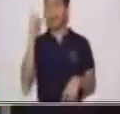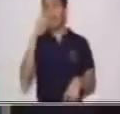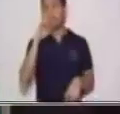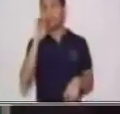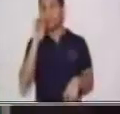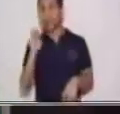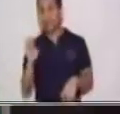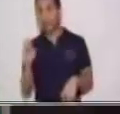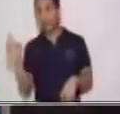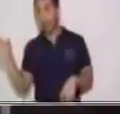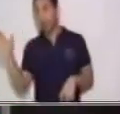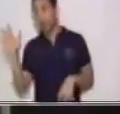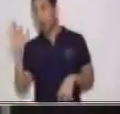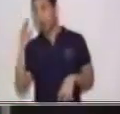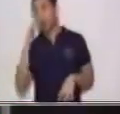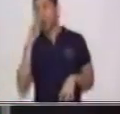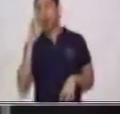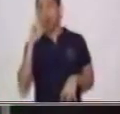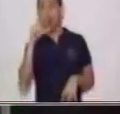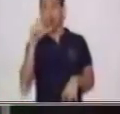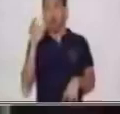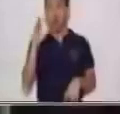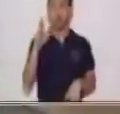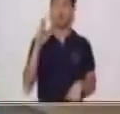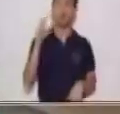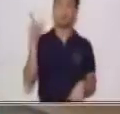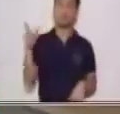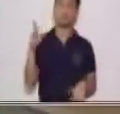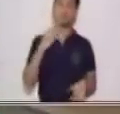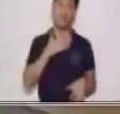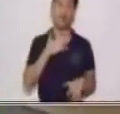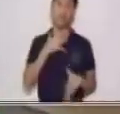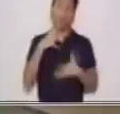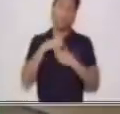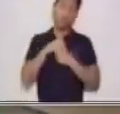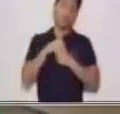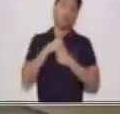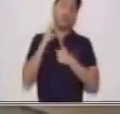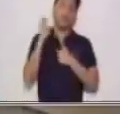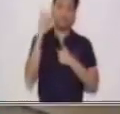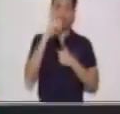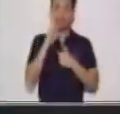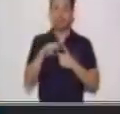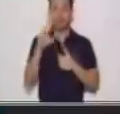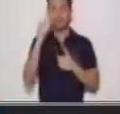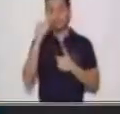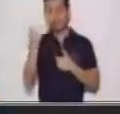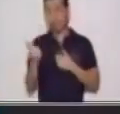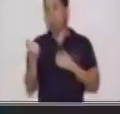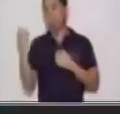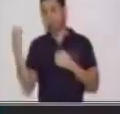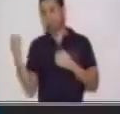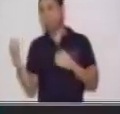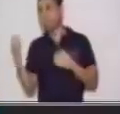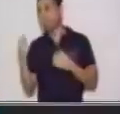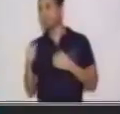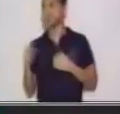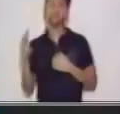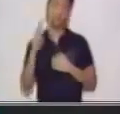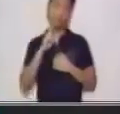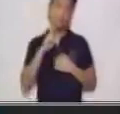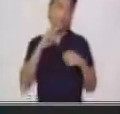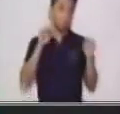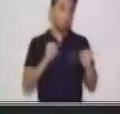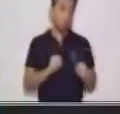la esencia o la existencia de algo. Como decíamos, este verbo puede ser personas,